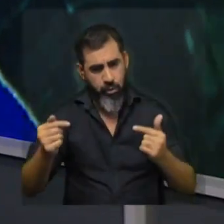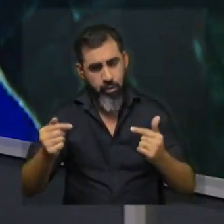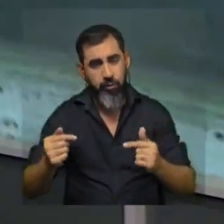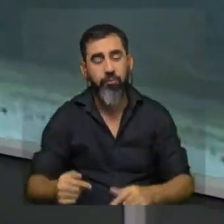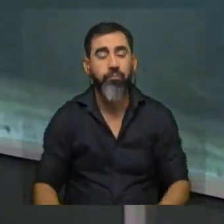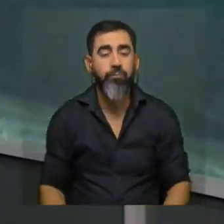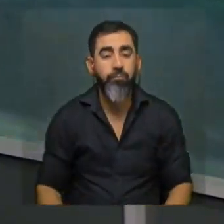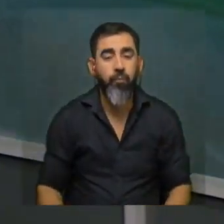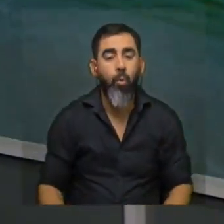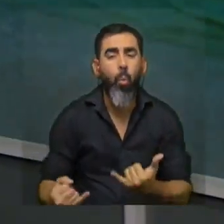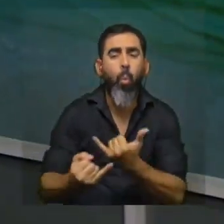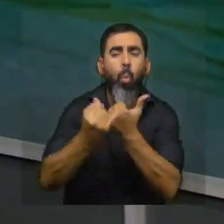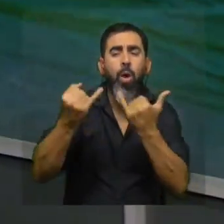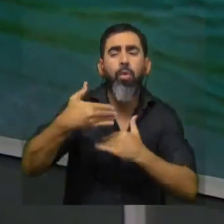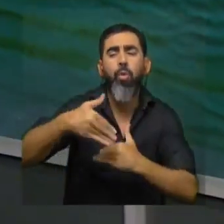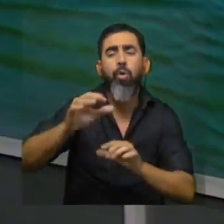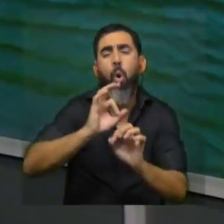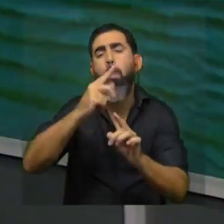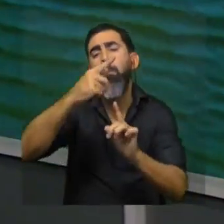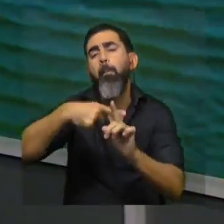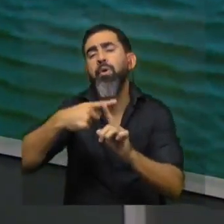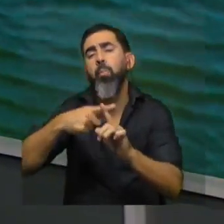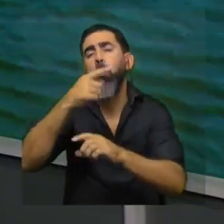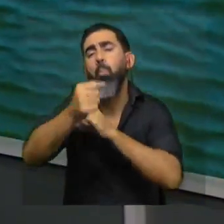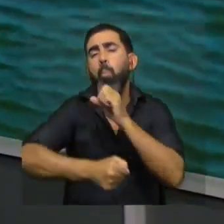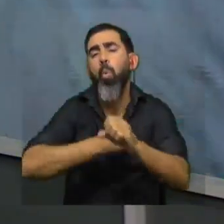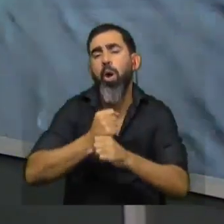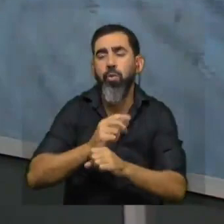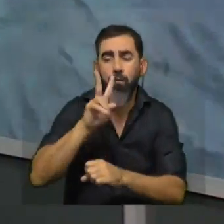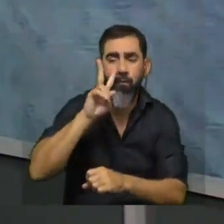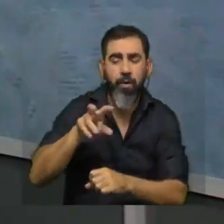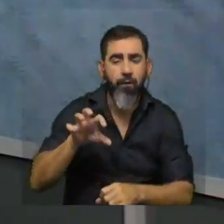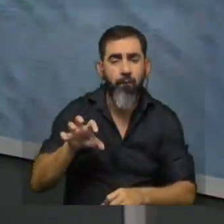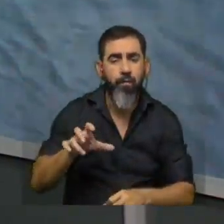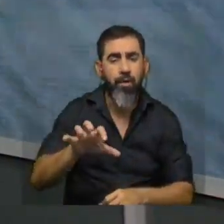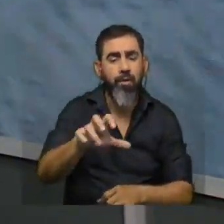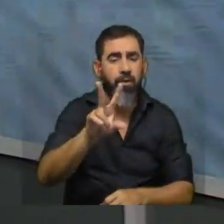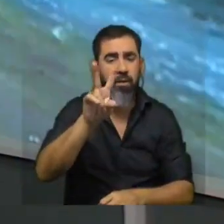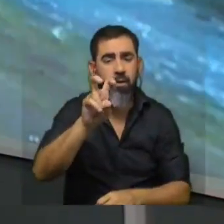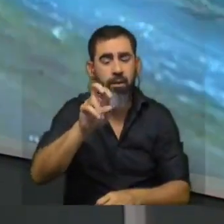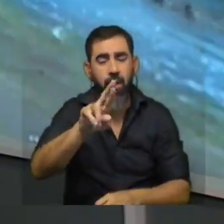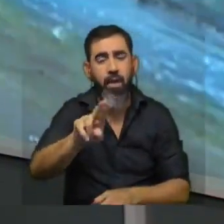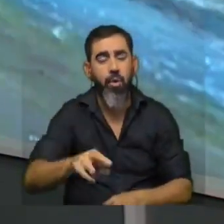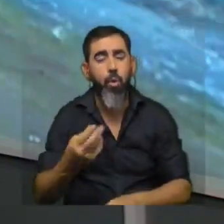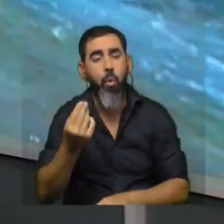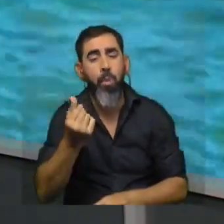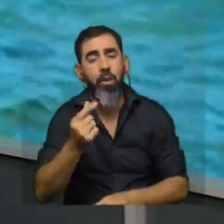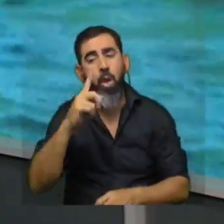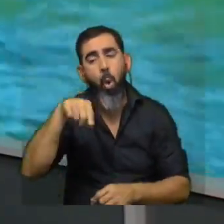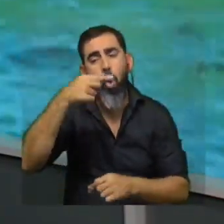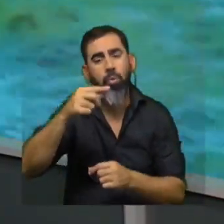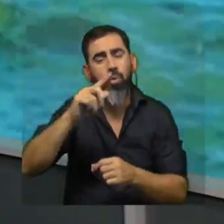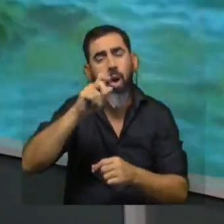¿Cuántos días o cuántos meses en el año se pueden apreciar floraciones de cianobacterias en el río de la Plata? ¿Qué pasa en el resto del